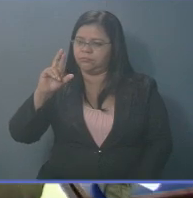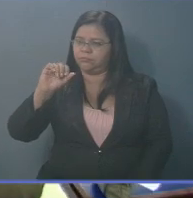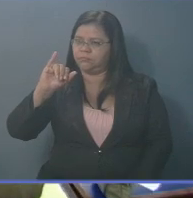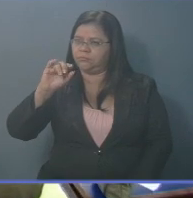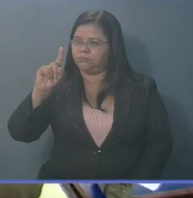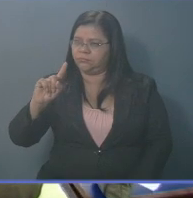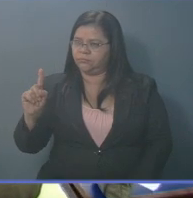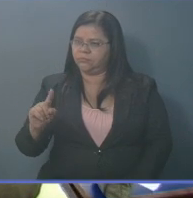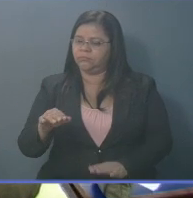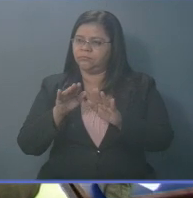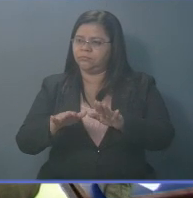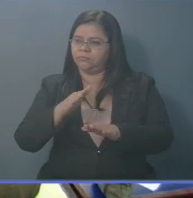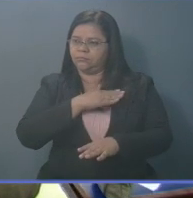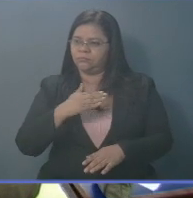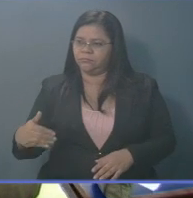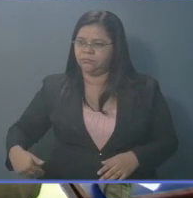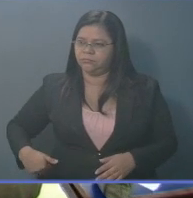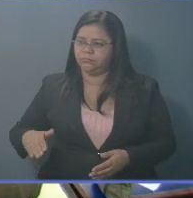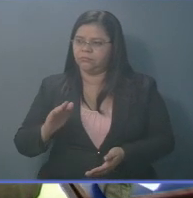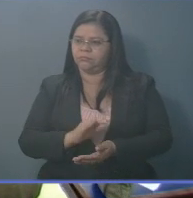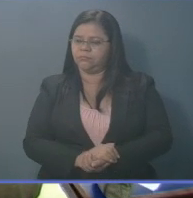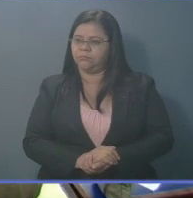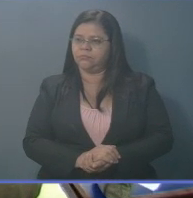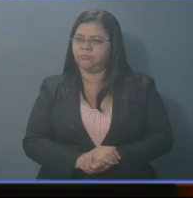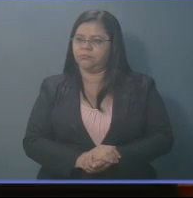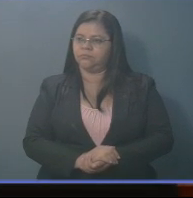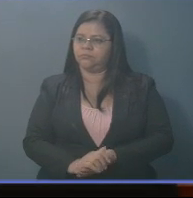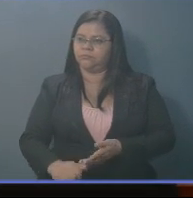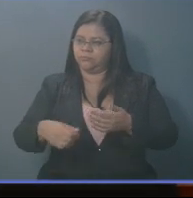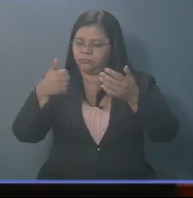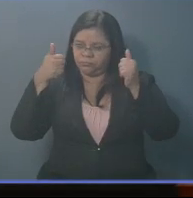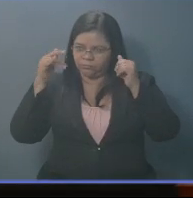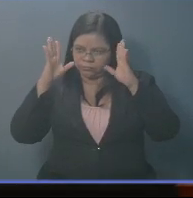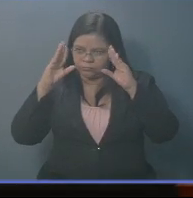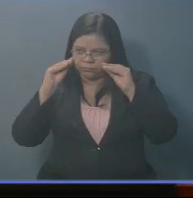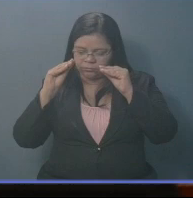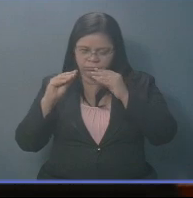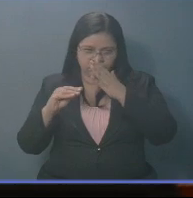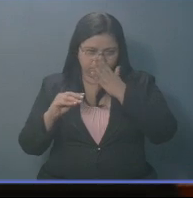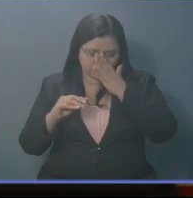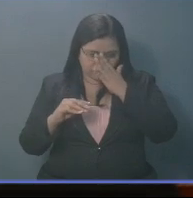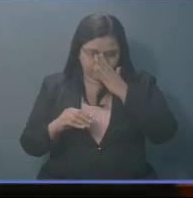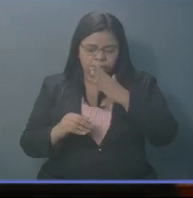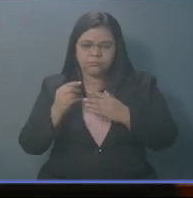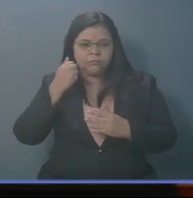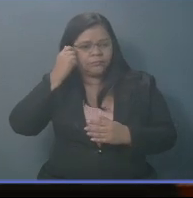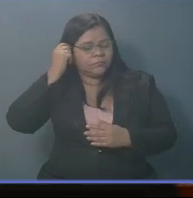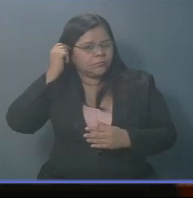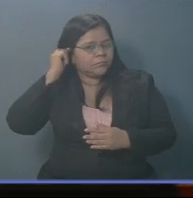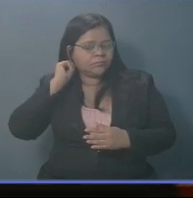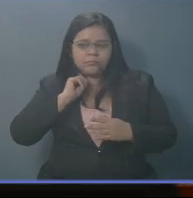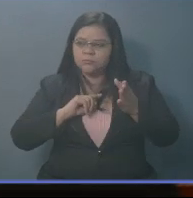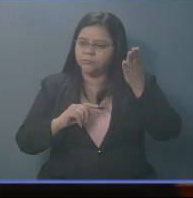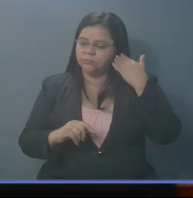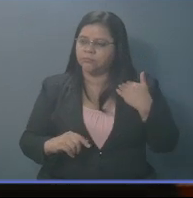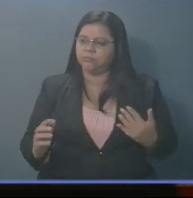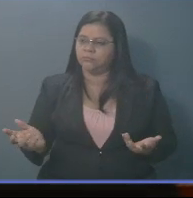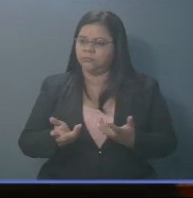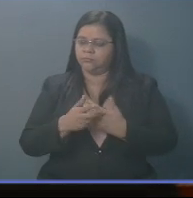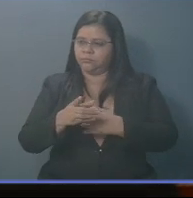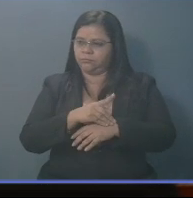Gracias, señor Presidente. Buenas noches a las y los colegas diputados,